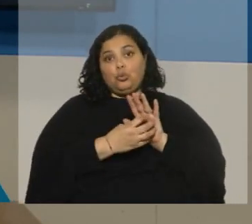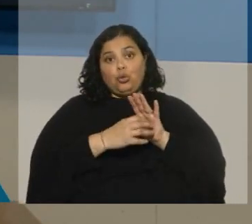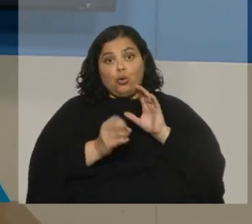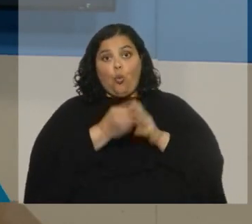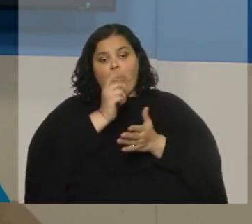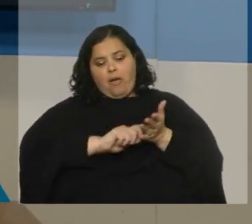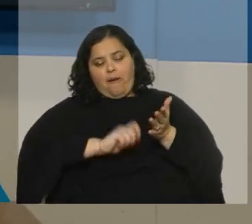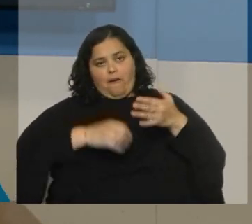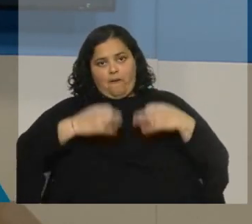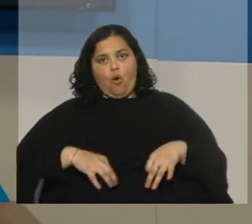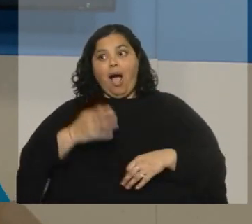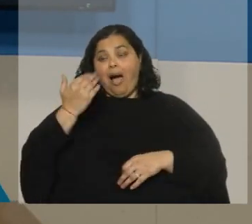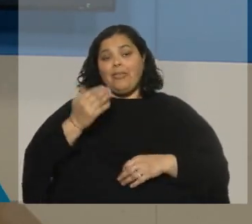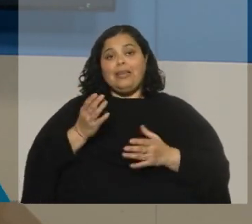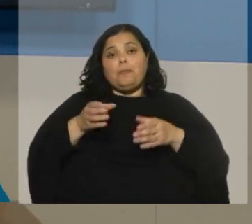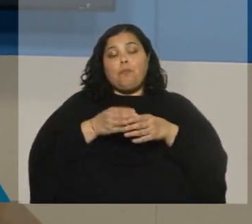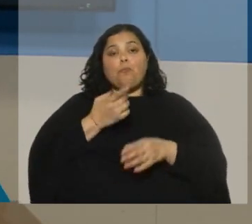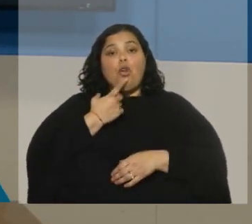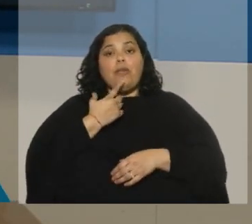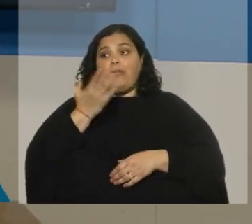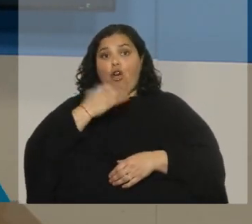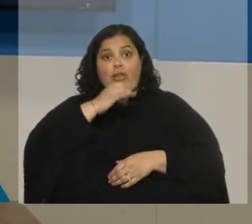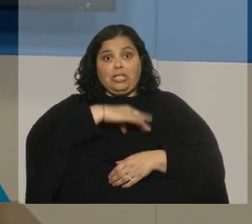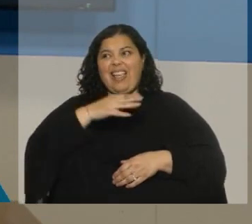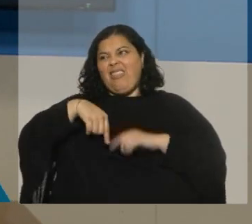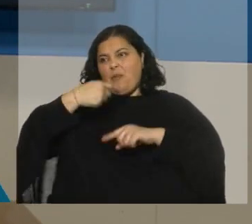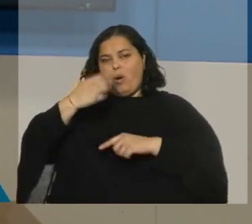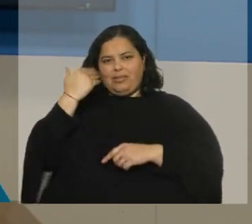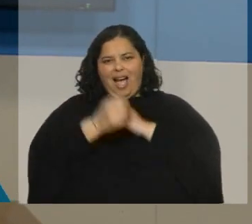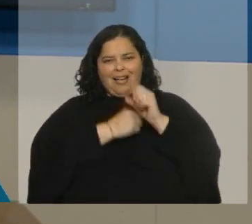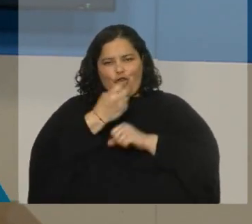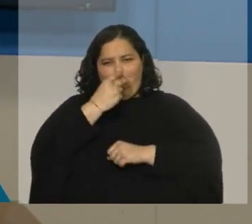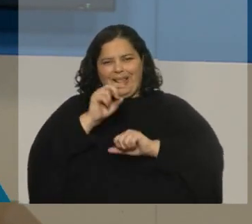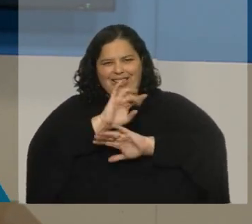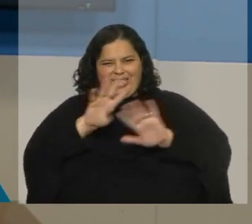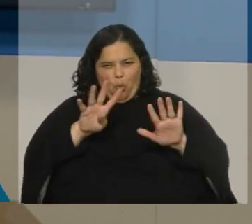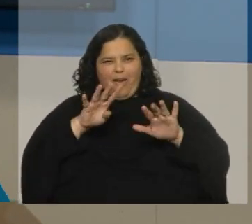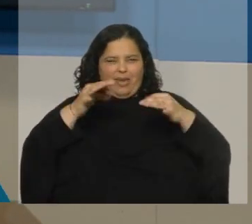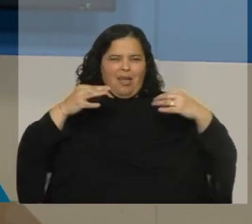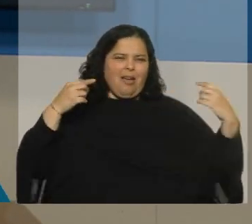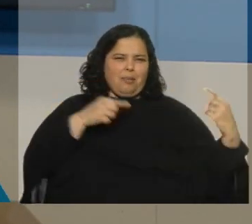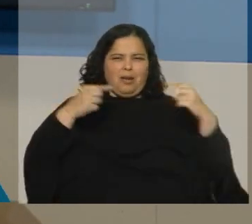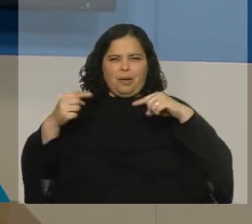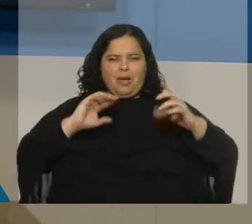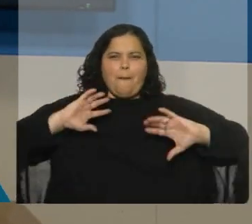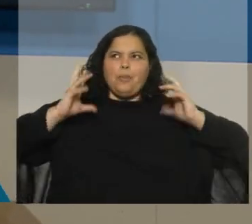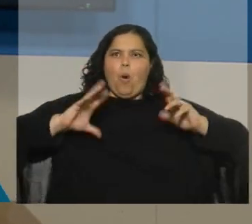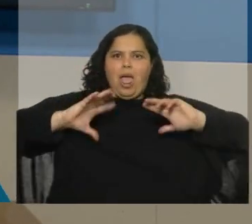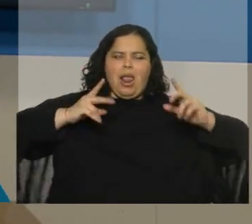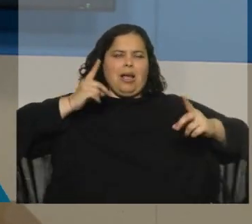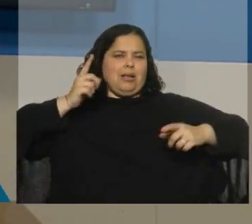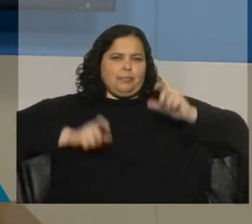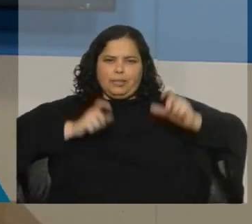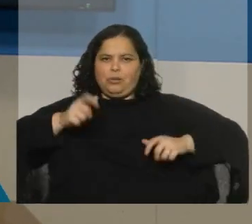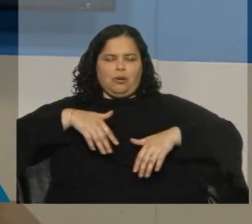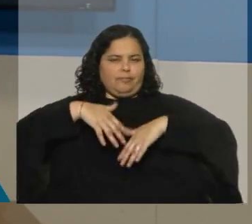la clase política chilena se comprometió a hacer luego de las protestas de 2019 y a partir de los